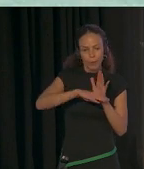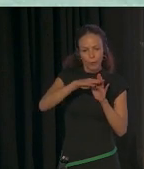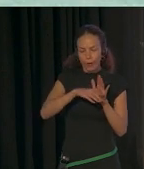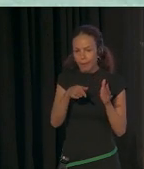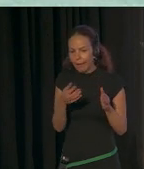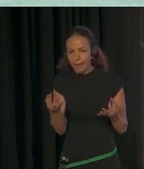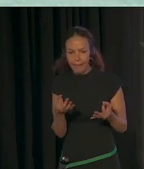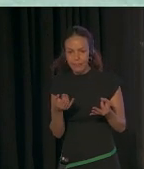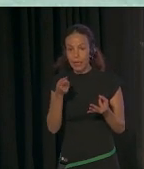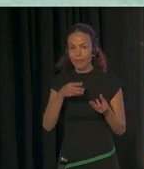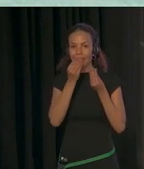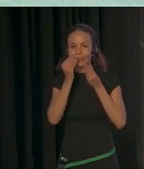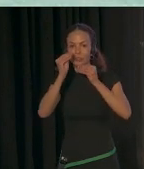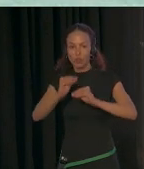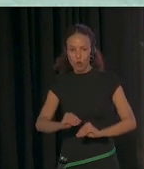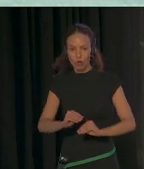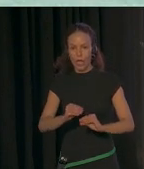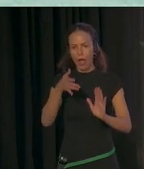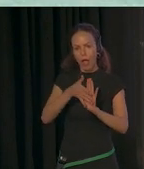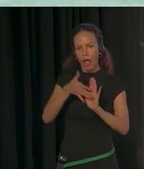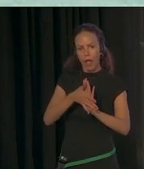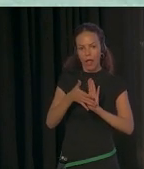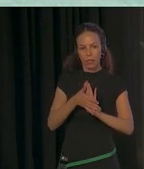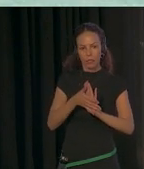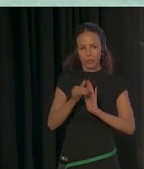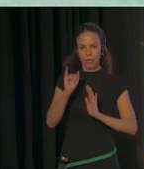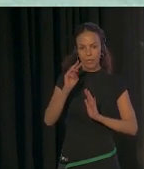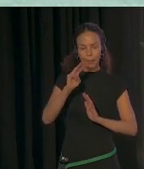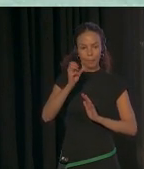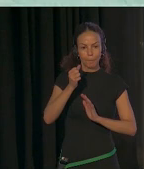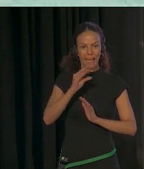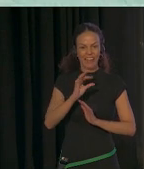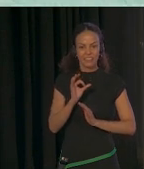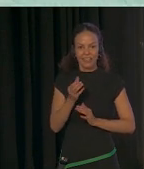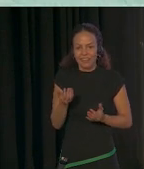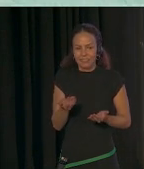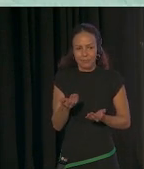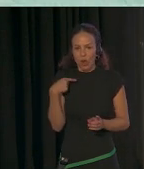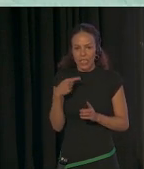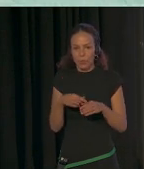parte de la historia o de la narrativa en torno a lo que es IPAT y lo que intenta hacer.